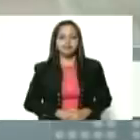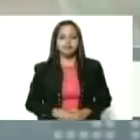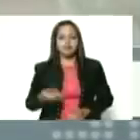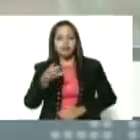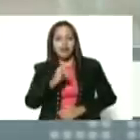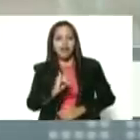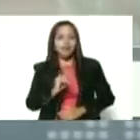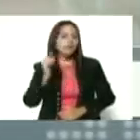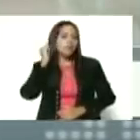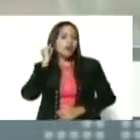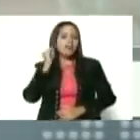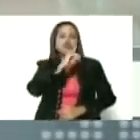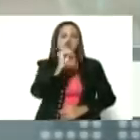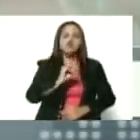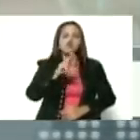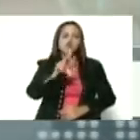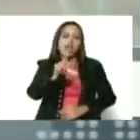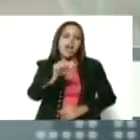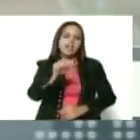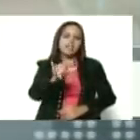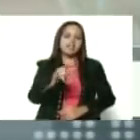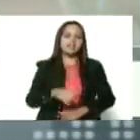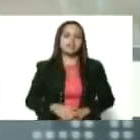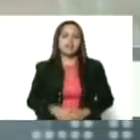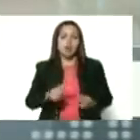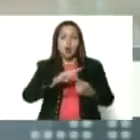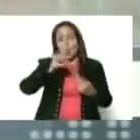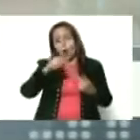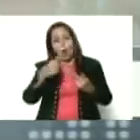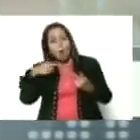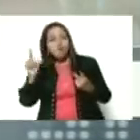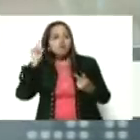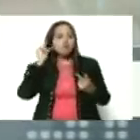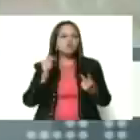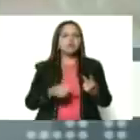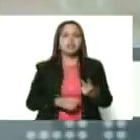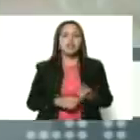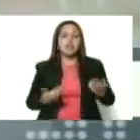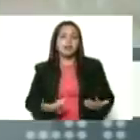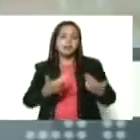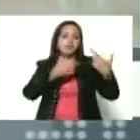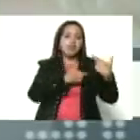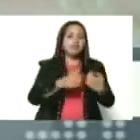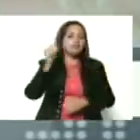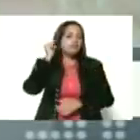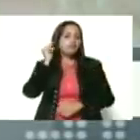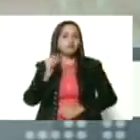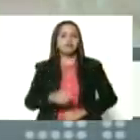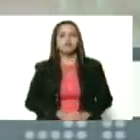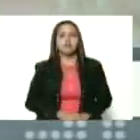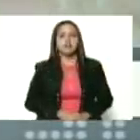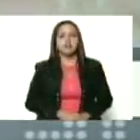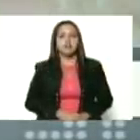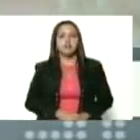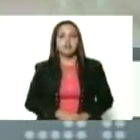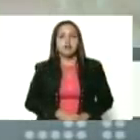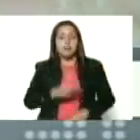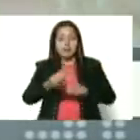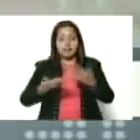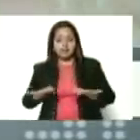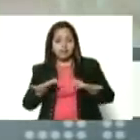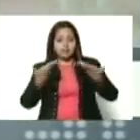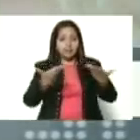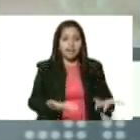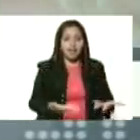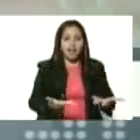querida Zulay, junto a Yaritza Malavé, representante de las mujeres, para que procedan a entregar los